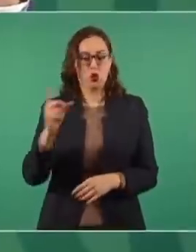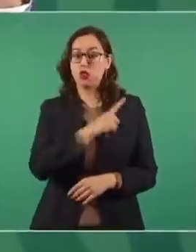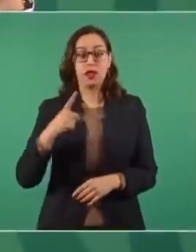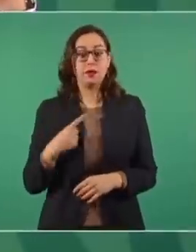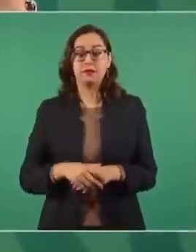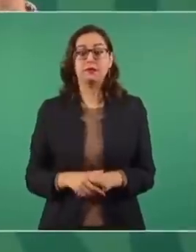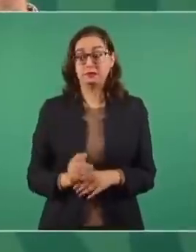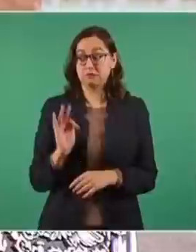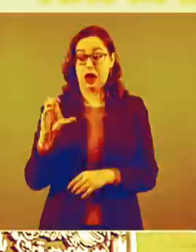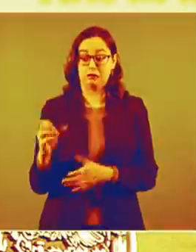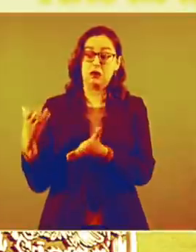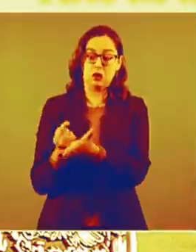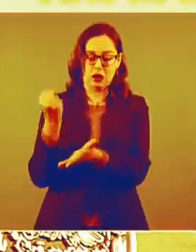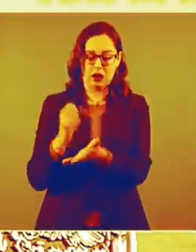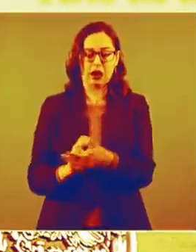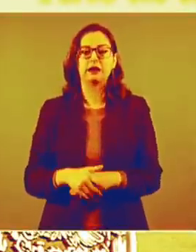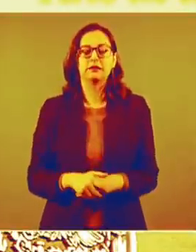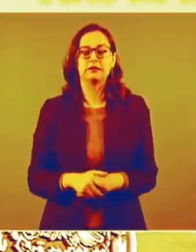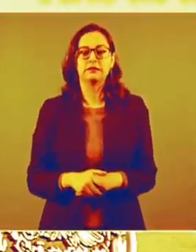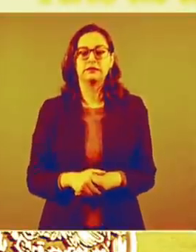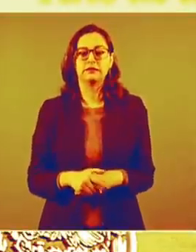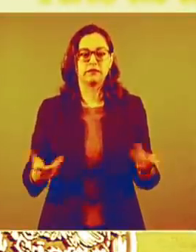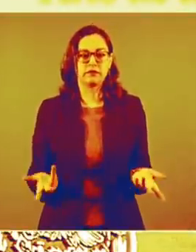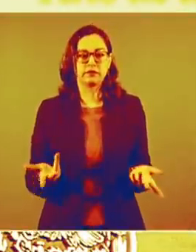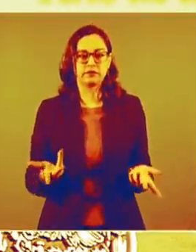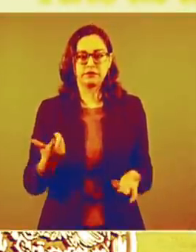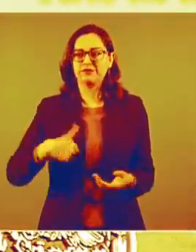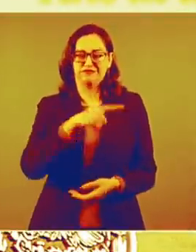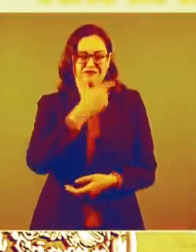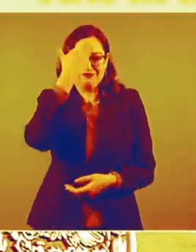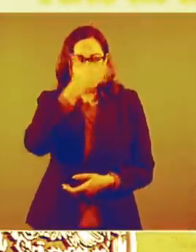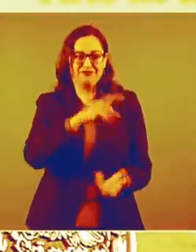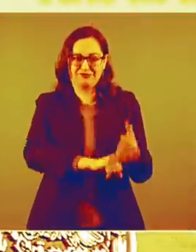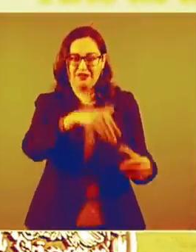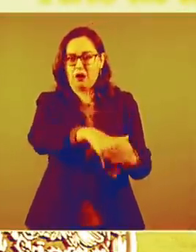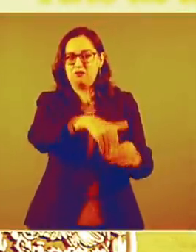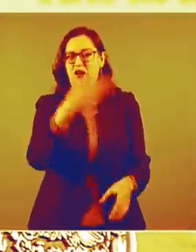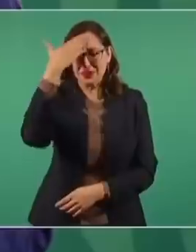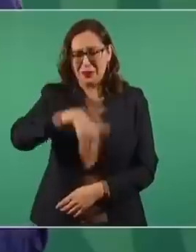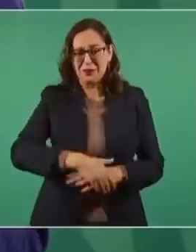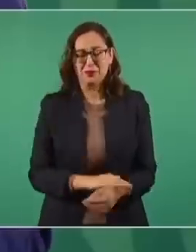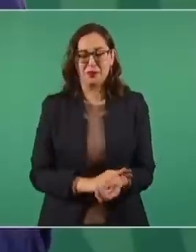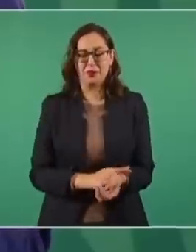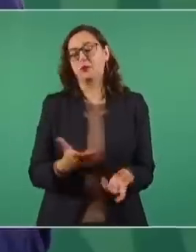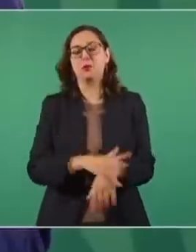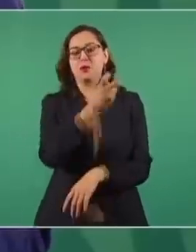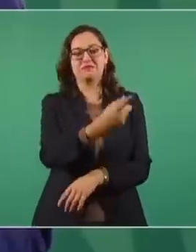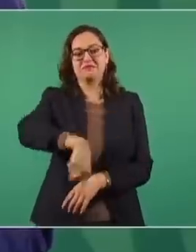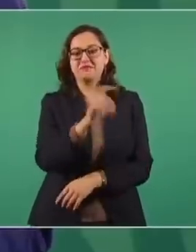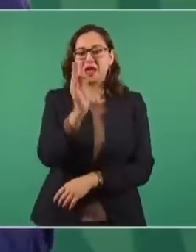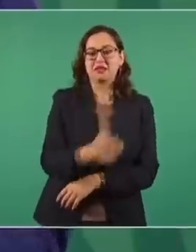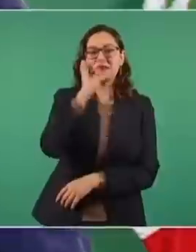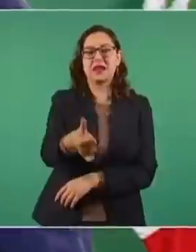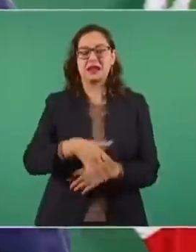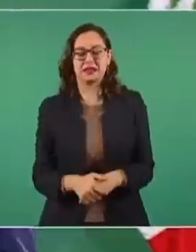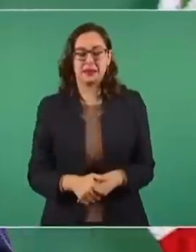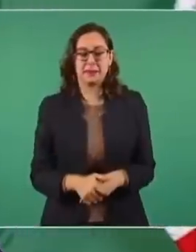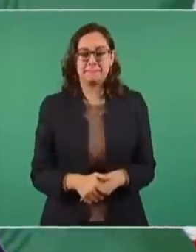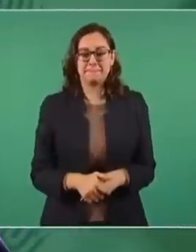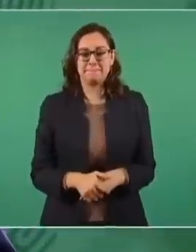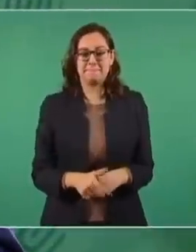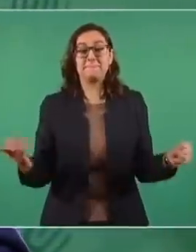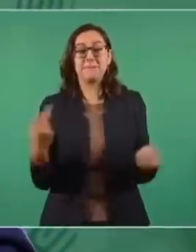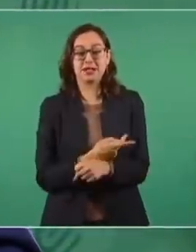quién sabe qué se va a encontrar. Nosotros sabíamos. De que habían rellenado las urnas, que habían falsificado los actos. Por eso no aceptaron. Y la intelectualidad